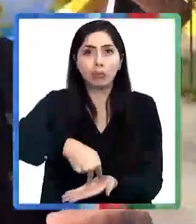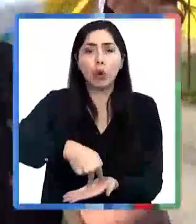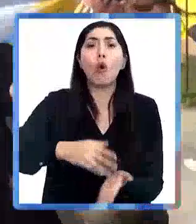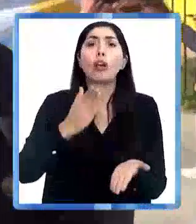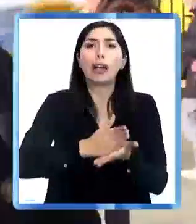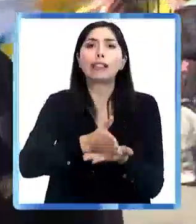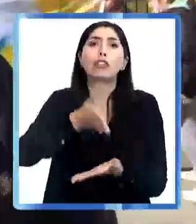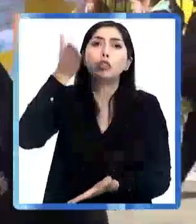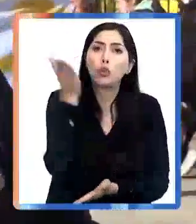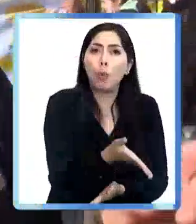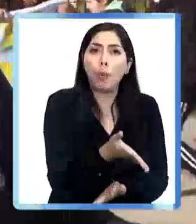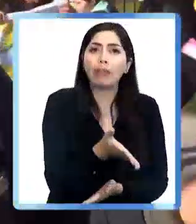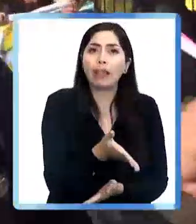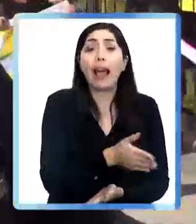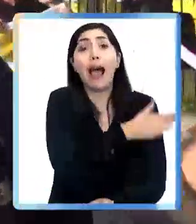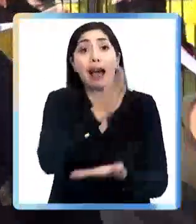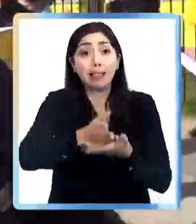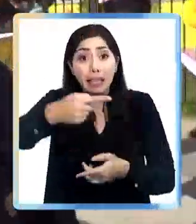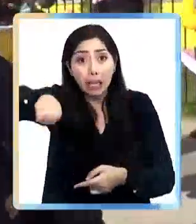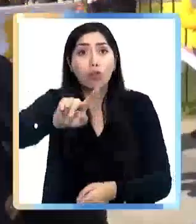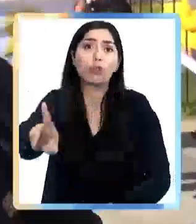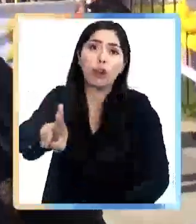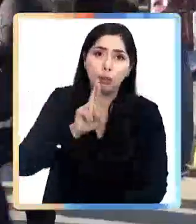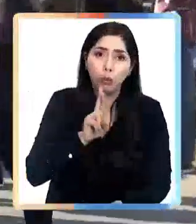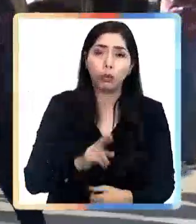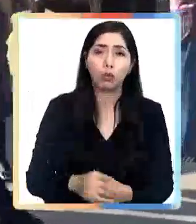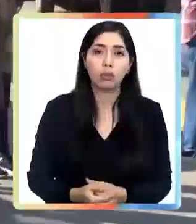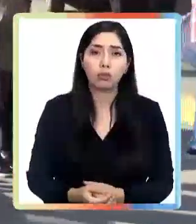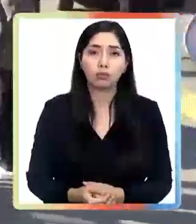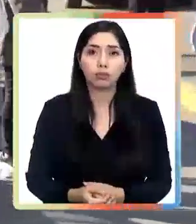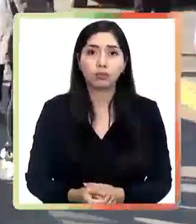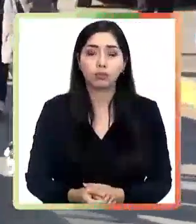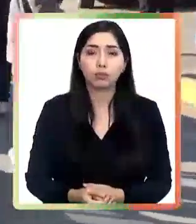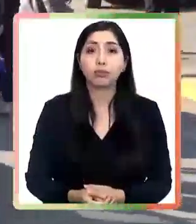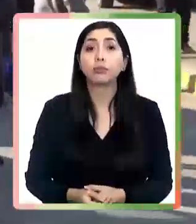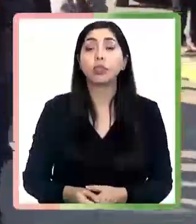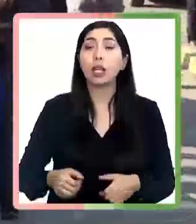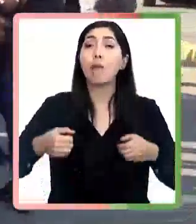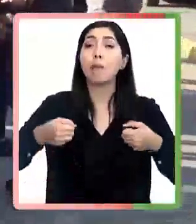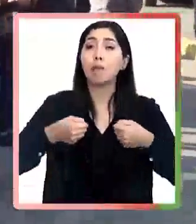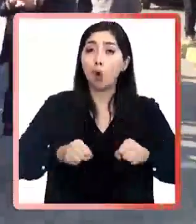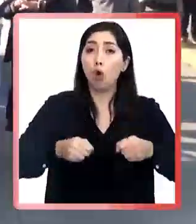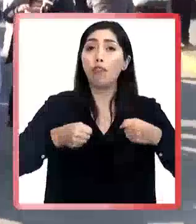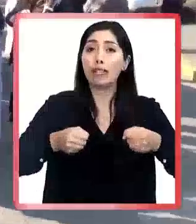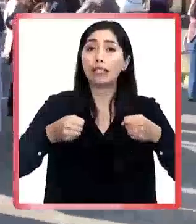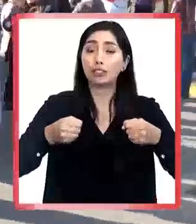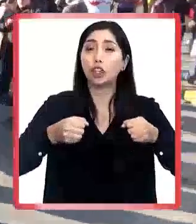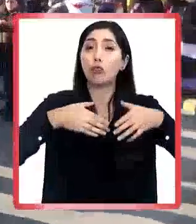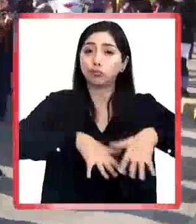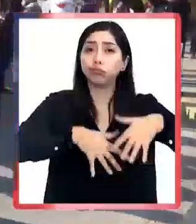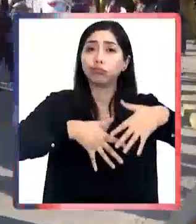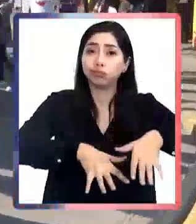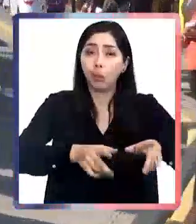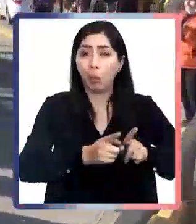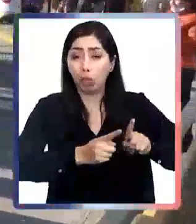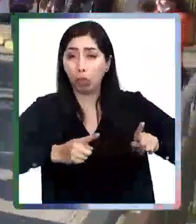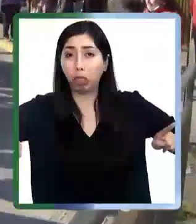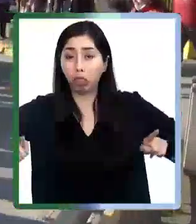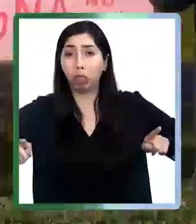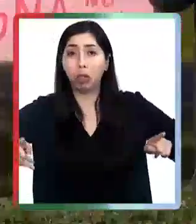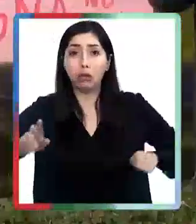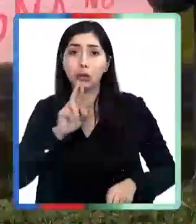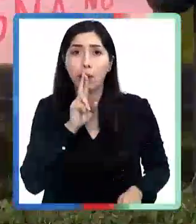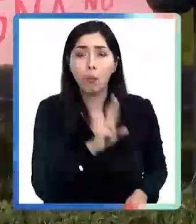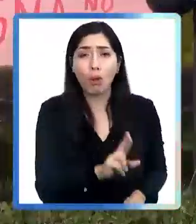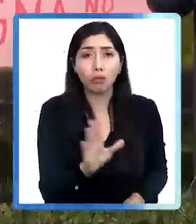suspensiones de clases indefinidas hasta que ellos se hagan presentes. Pese a que la movilización se ha extendido por varios días, esta no ha